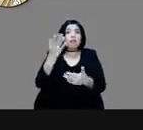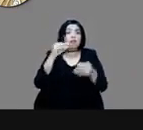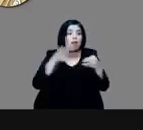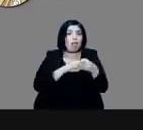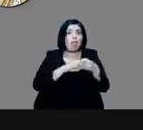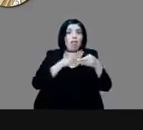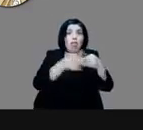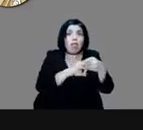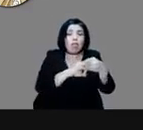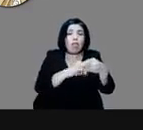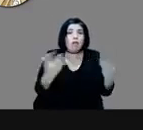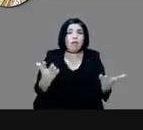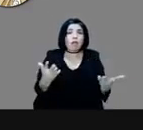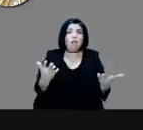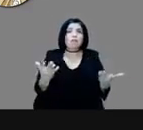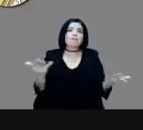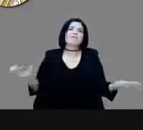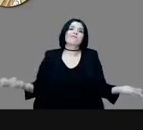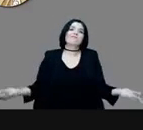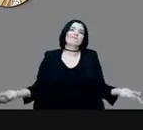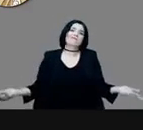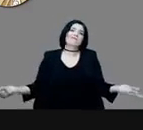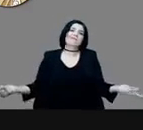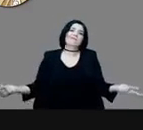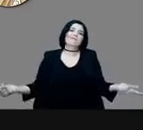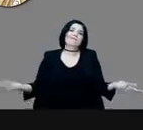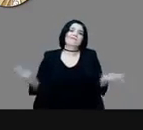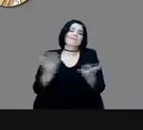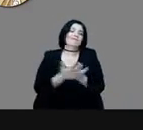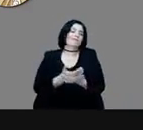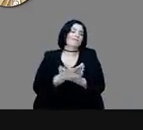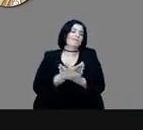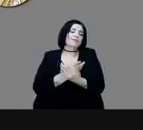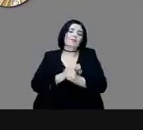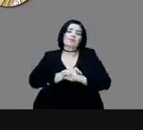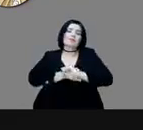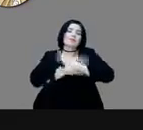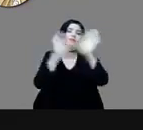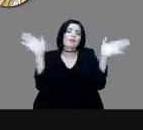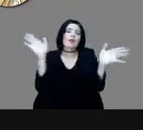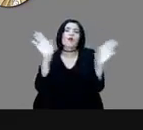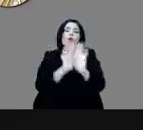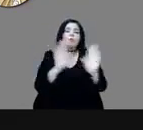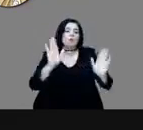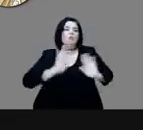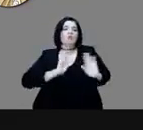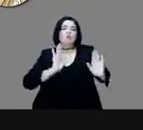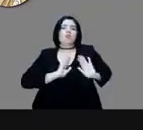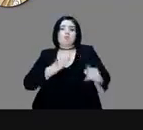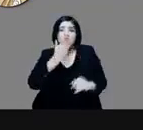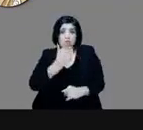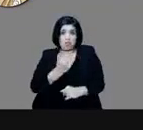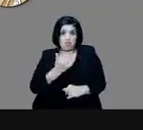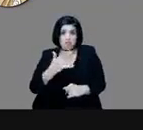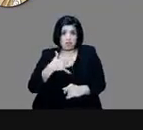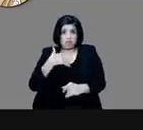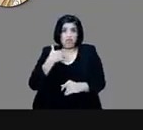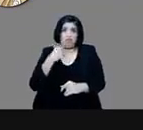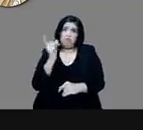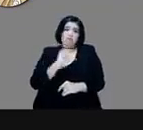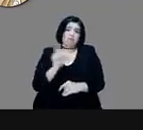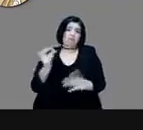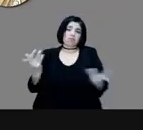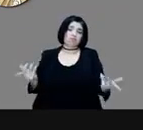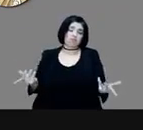Viene abajo toda entre sus soldados, pues obviamente que no están en una mejor disposición, aunque